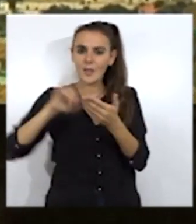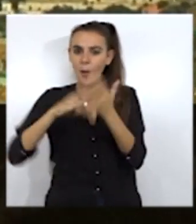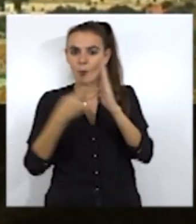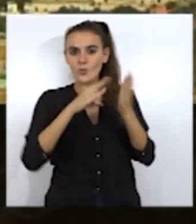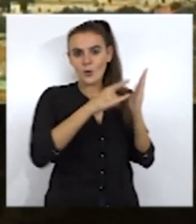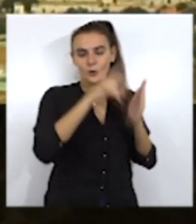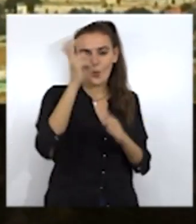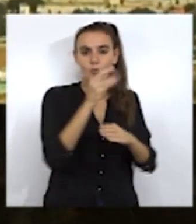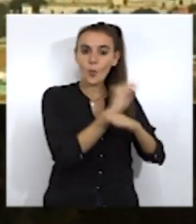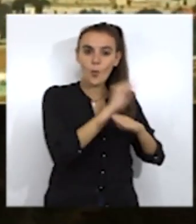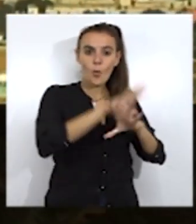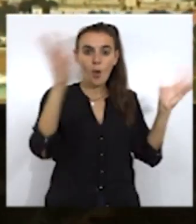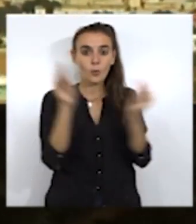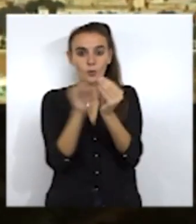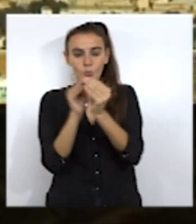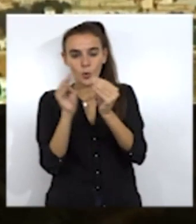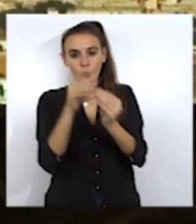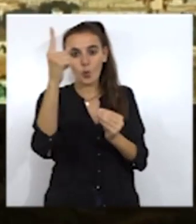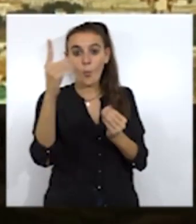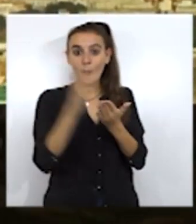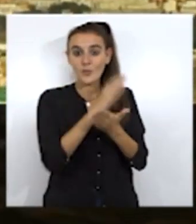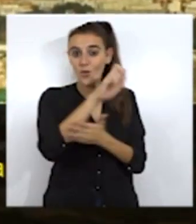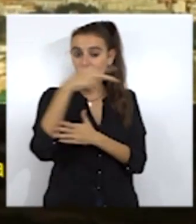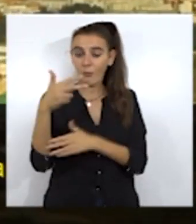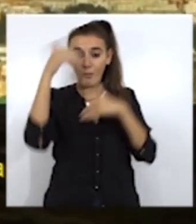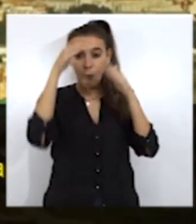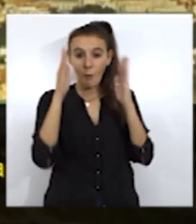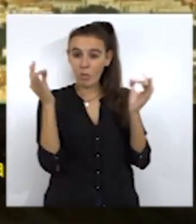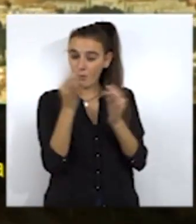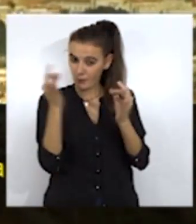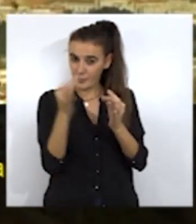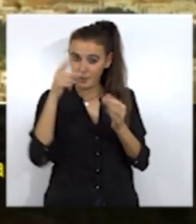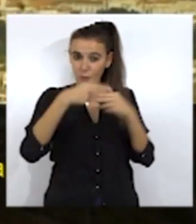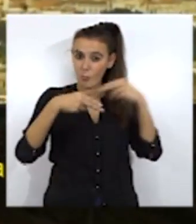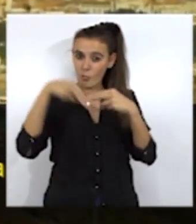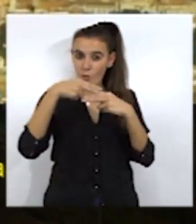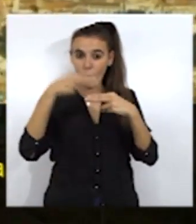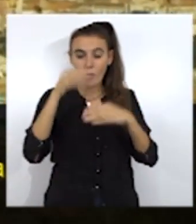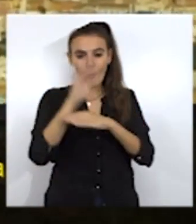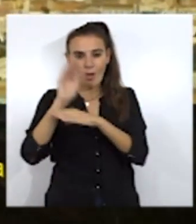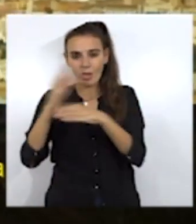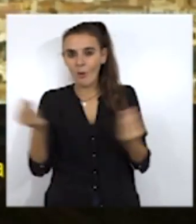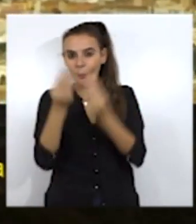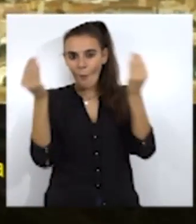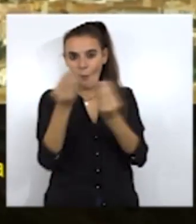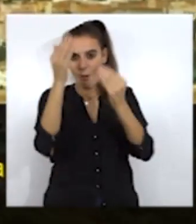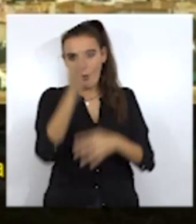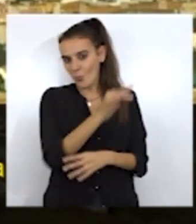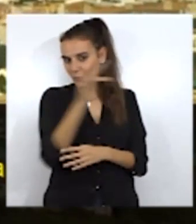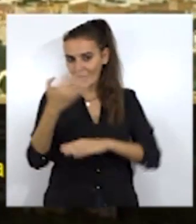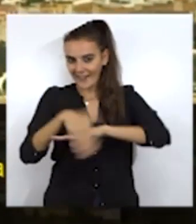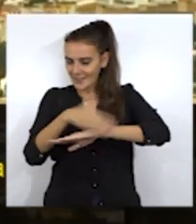de otros proyectos por una inversión conjunta de en torno a un millón de euros y dedicados en su mayoría a obras de mejora y mantenimiento en la